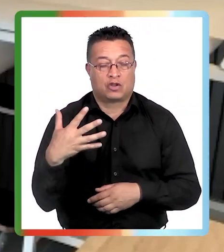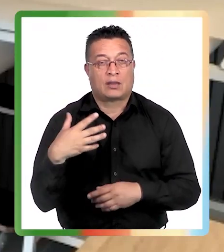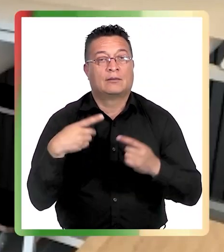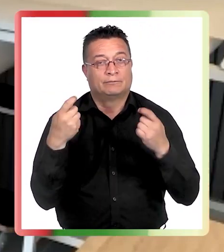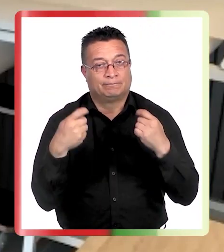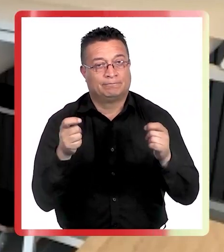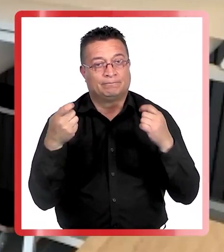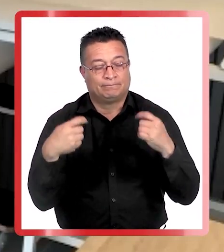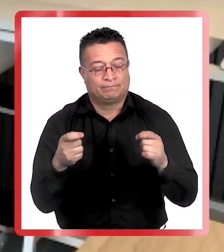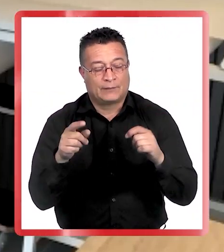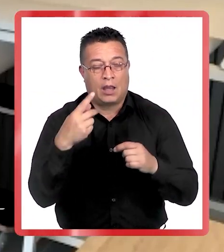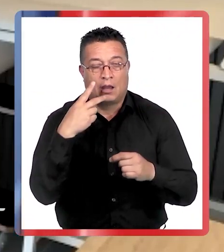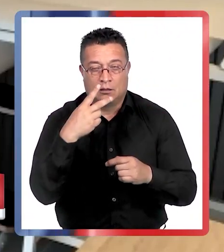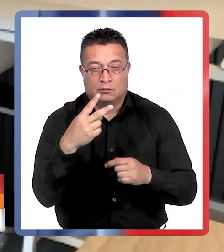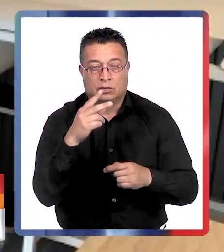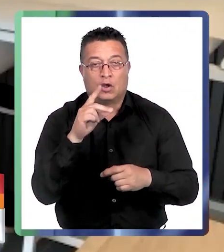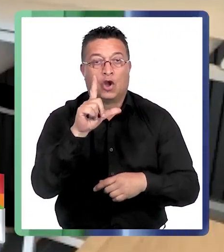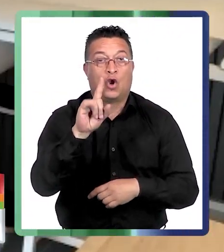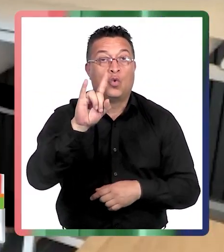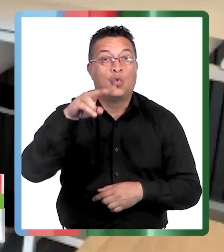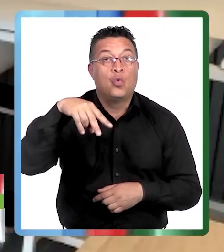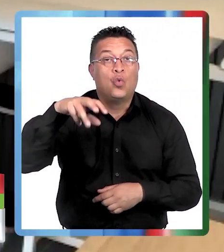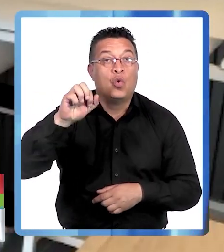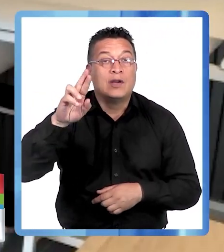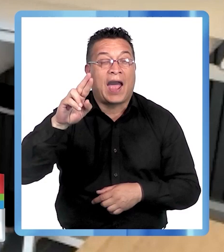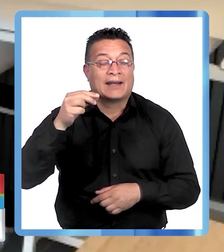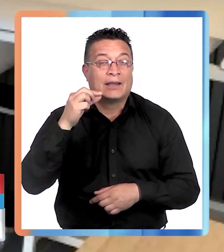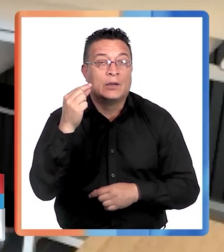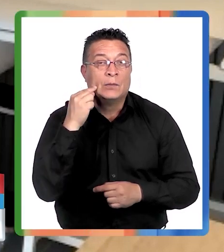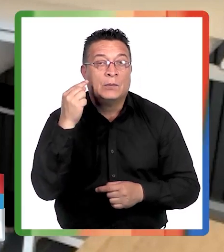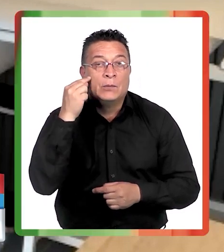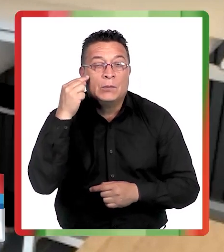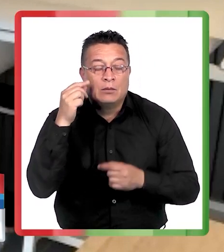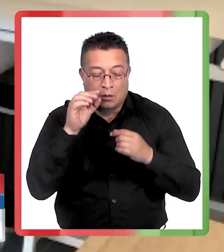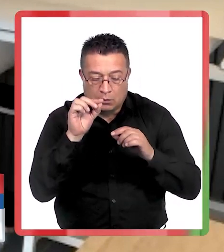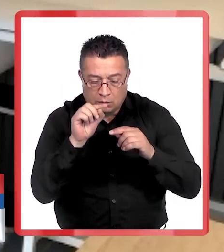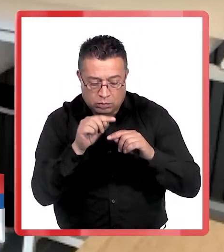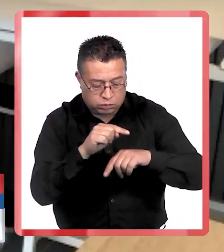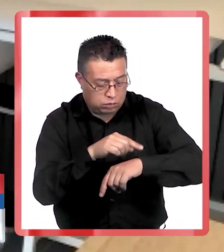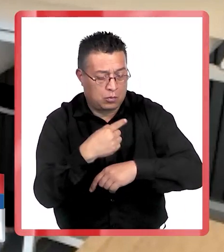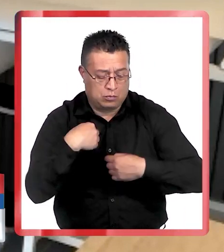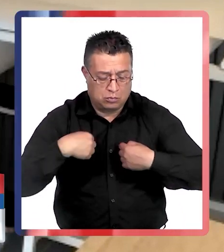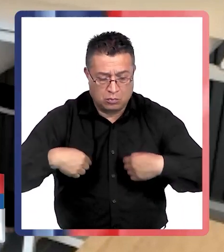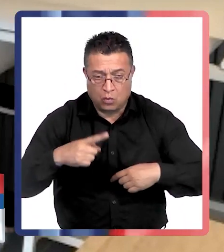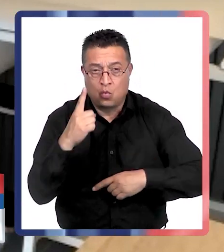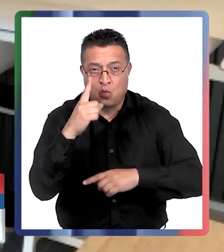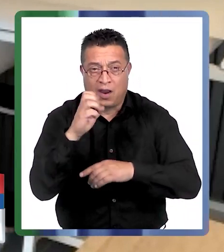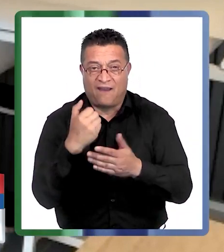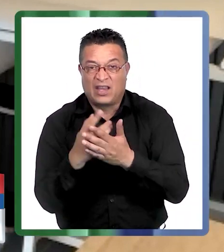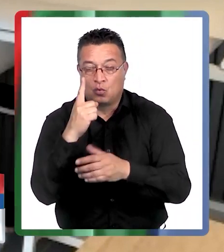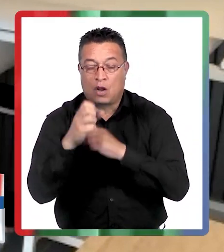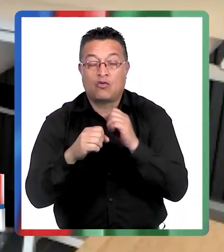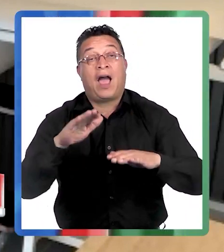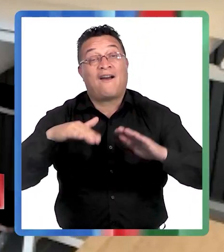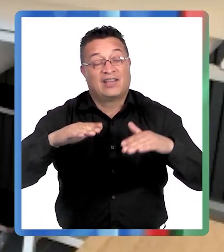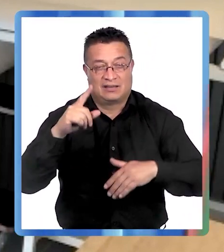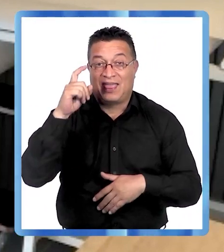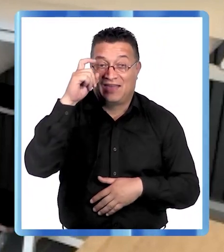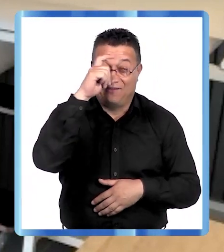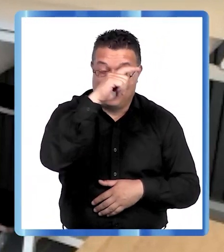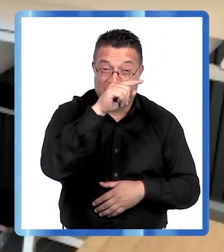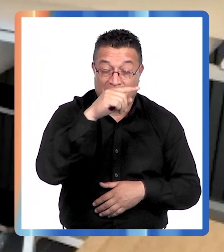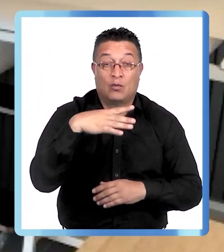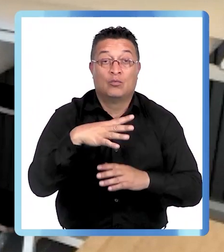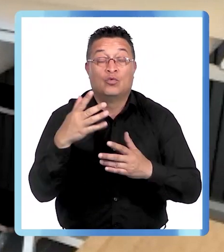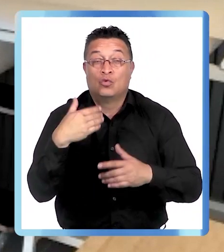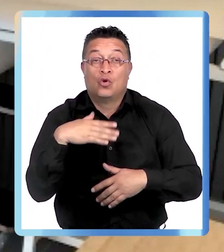hacer un chequeo de lunares o de nevos, como se dice, idealmente una vez al año. Eso a veces es difícil porque no hay a